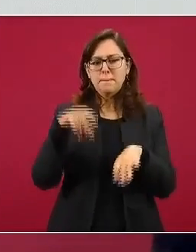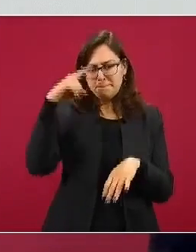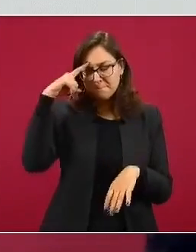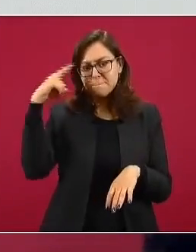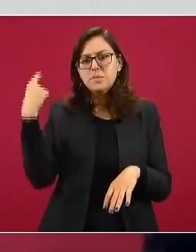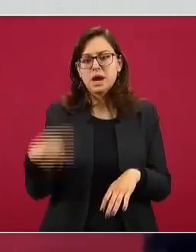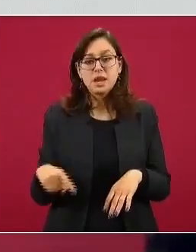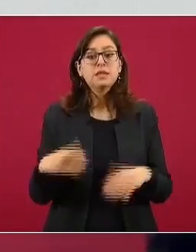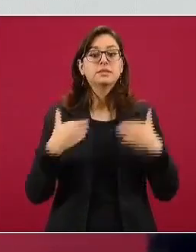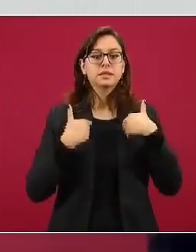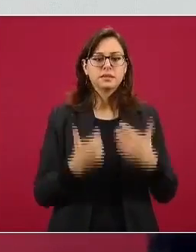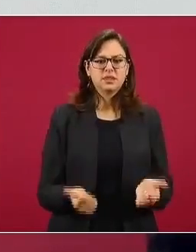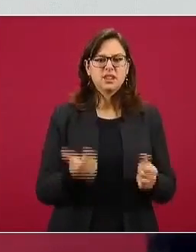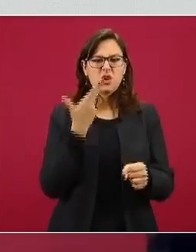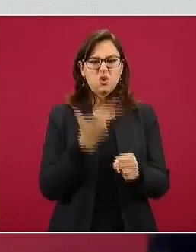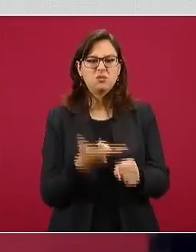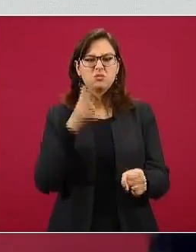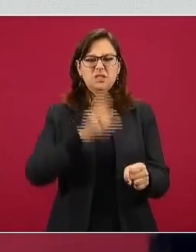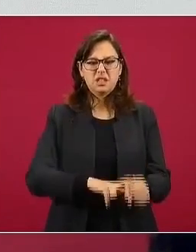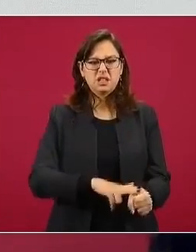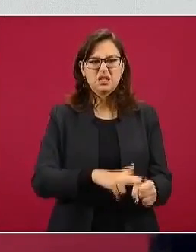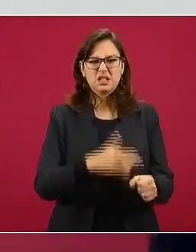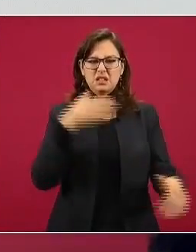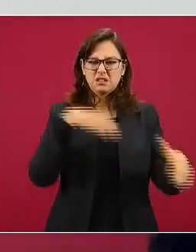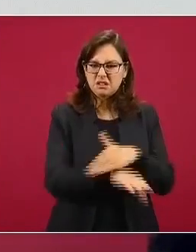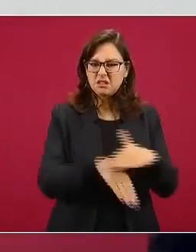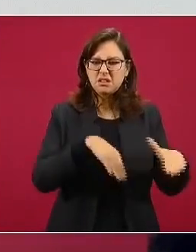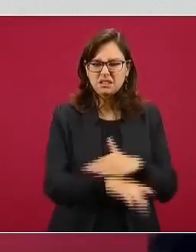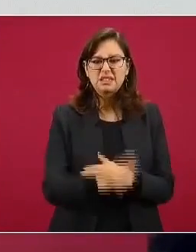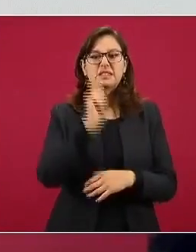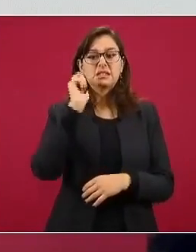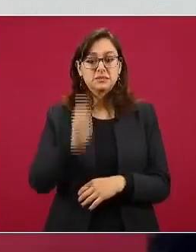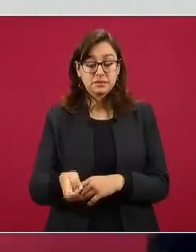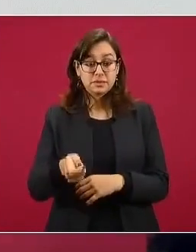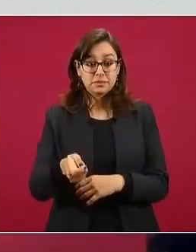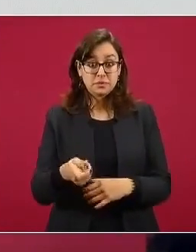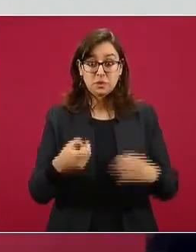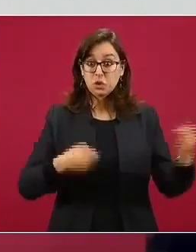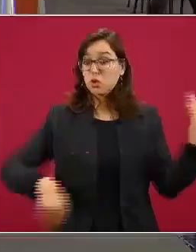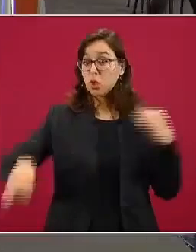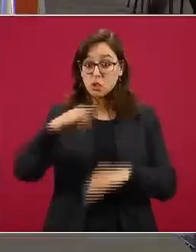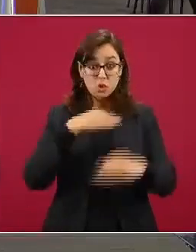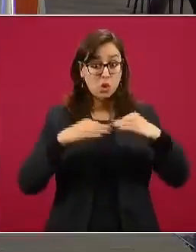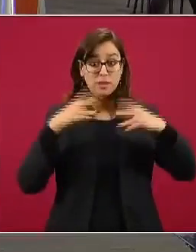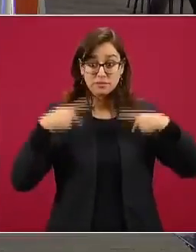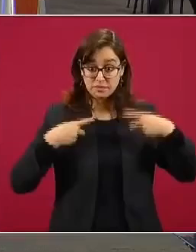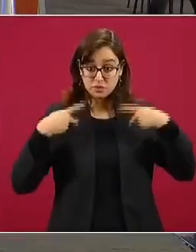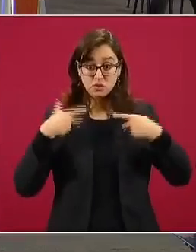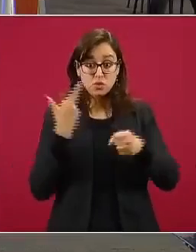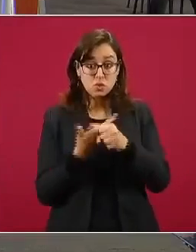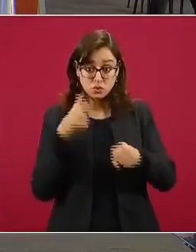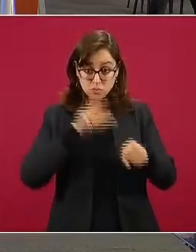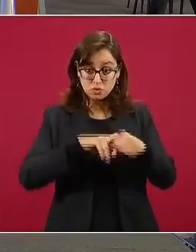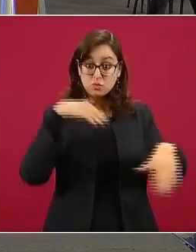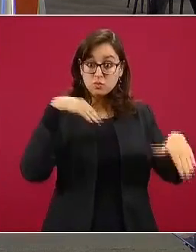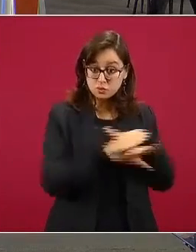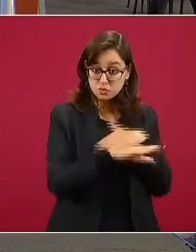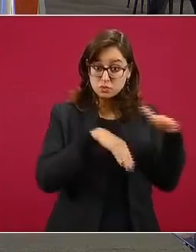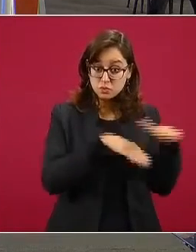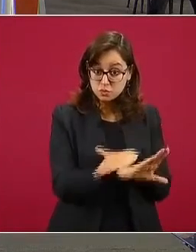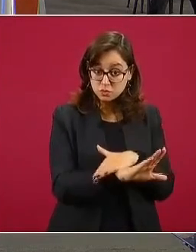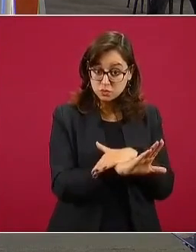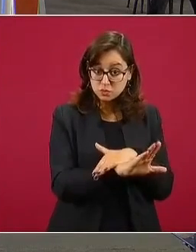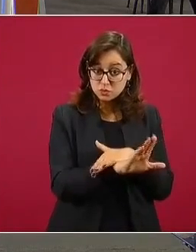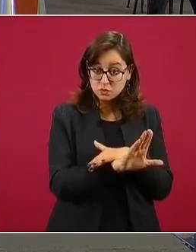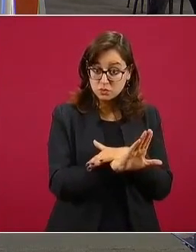significa la hospitalización COVID. No todas las personas, de hecho la minoría de las personas hospitalizadas por COVID